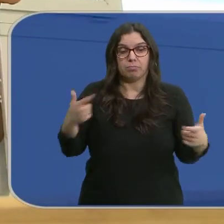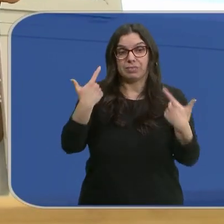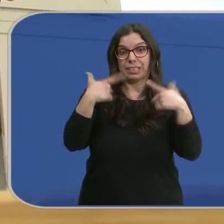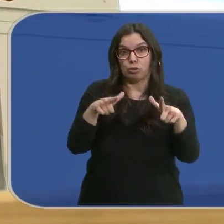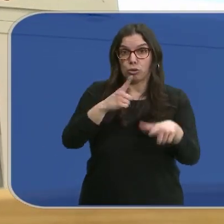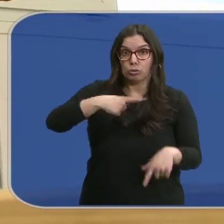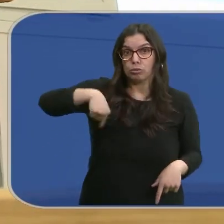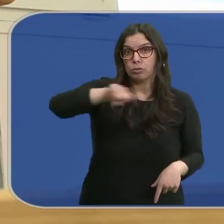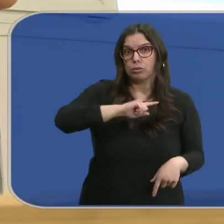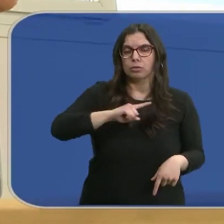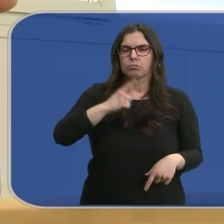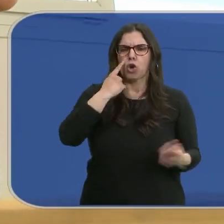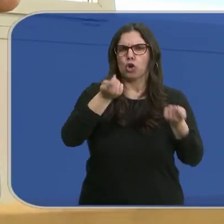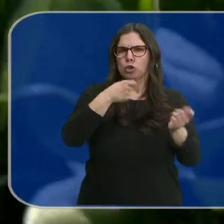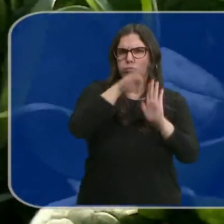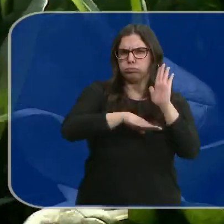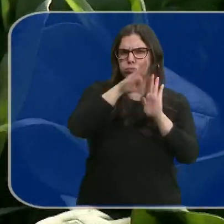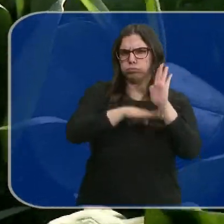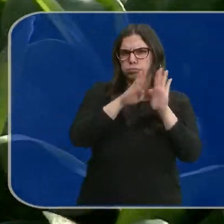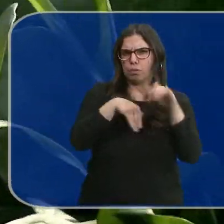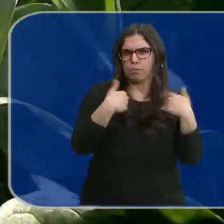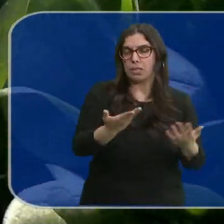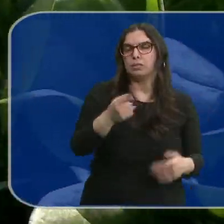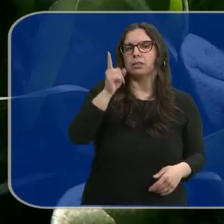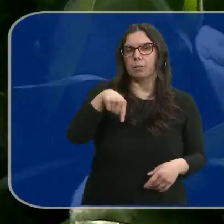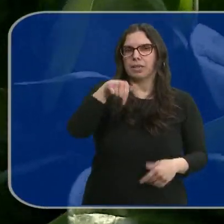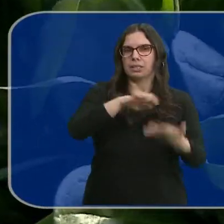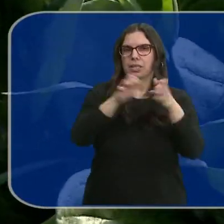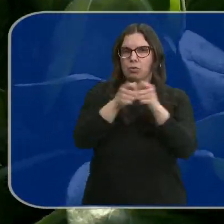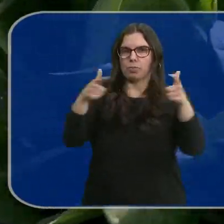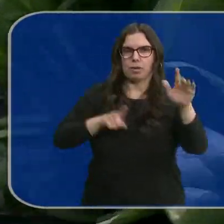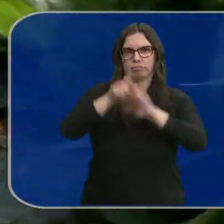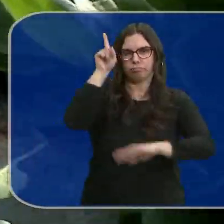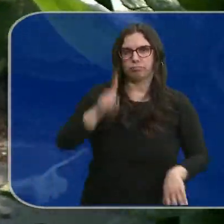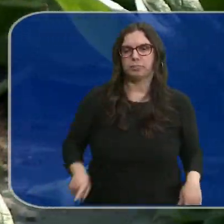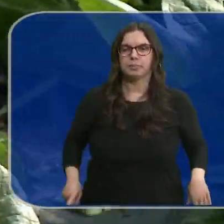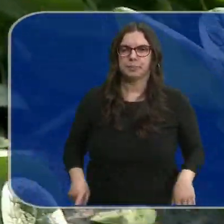El sector ecológico uno de los más regulados en toda Europa y que continúa creciendo en Castilla y León.